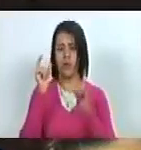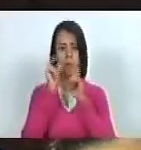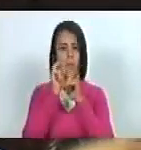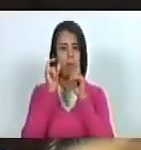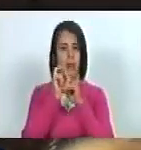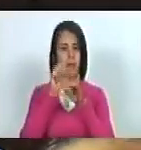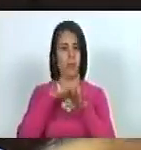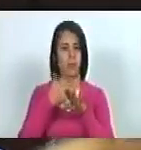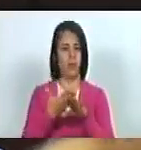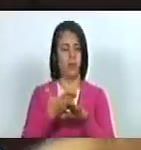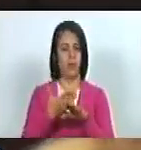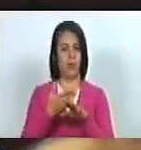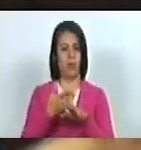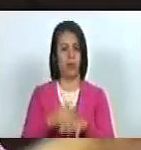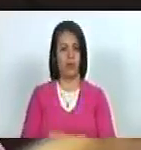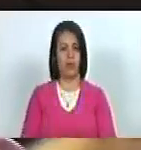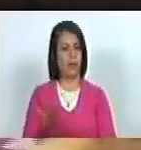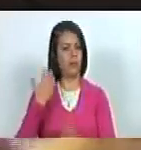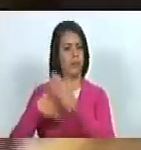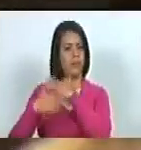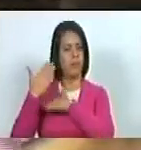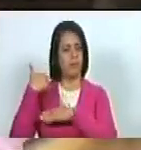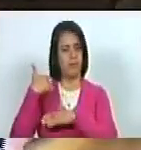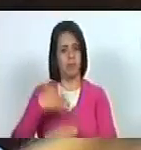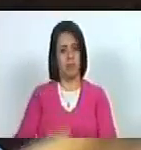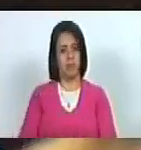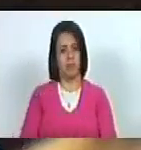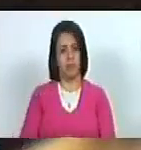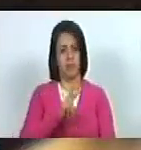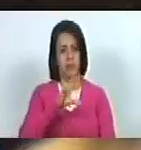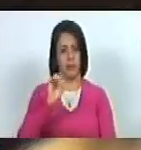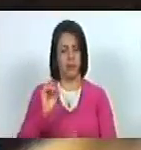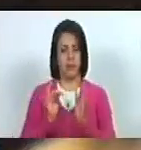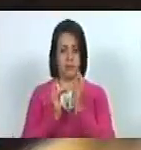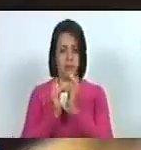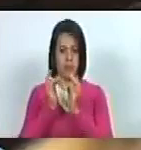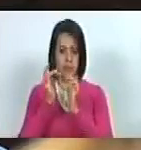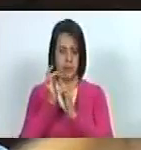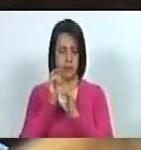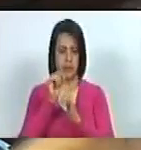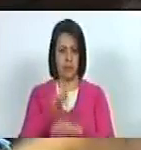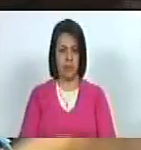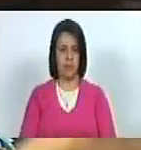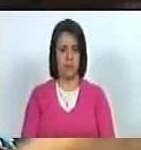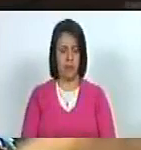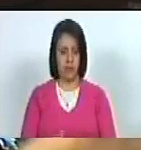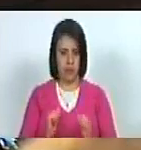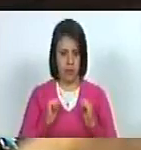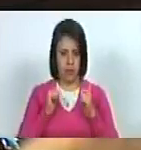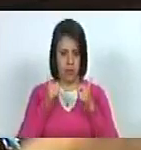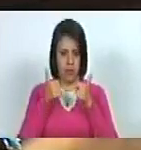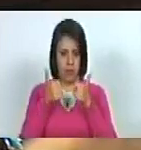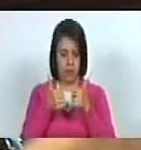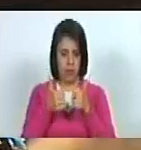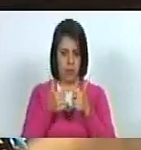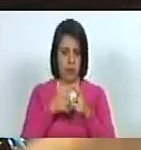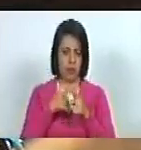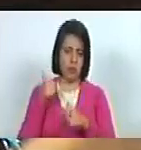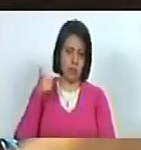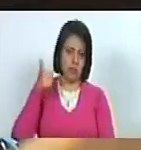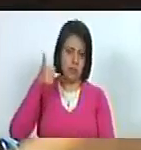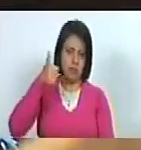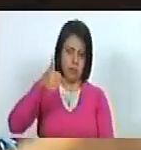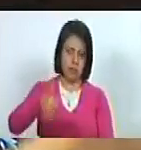motivado a que el pasado 20 de abril emprendió su viaje a la vida